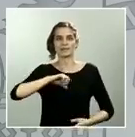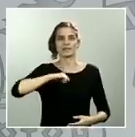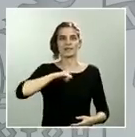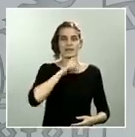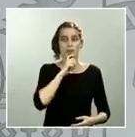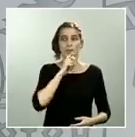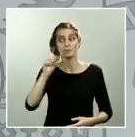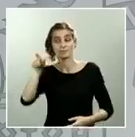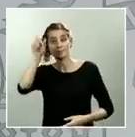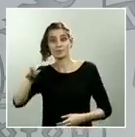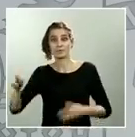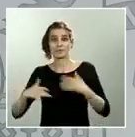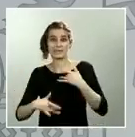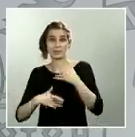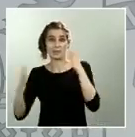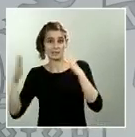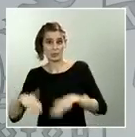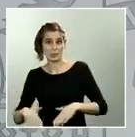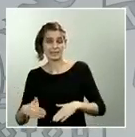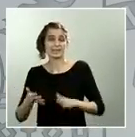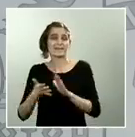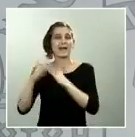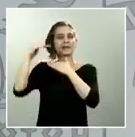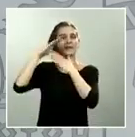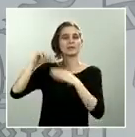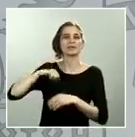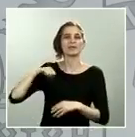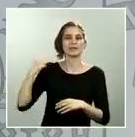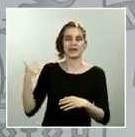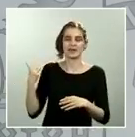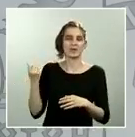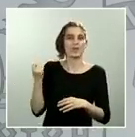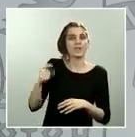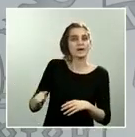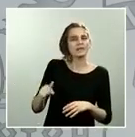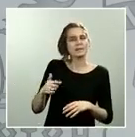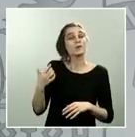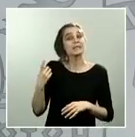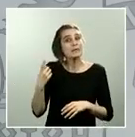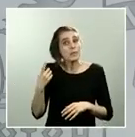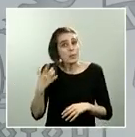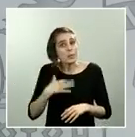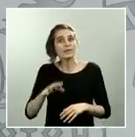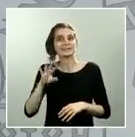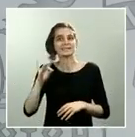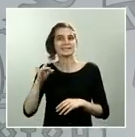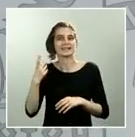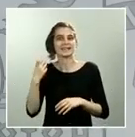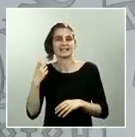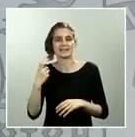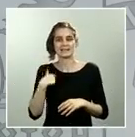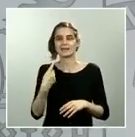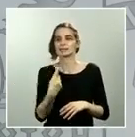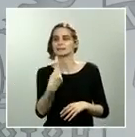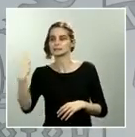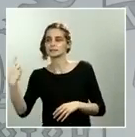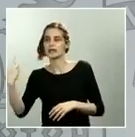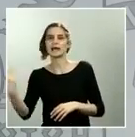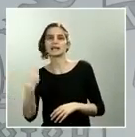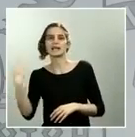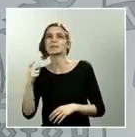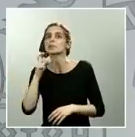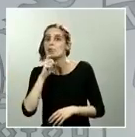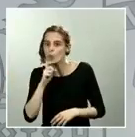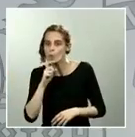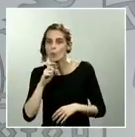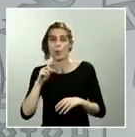instrucciones sobre aislamiento o sobre materias que tienen que guardar las personas convivientes. Insisto en que esos datos se están